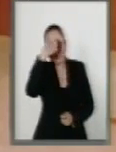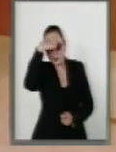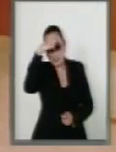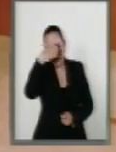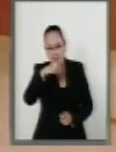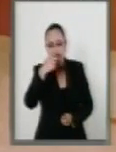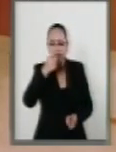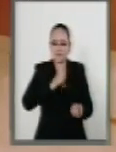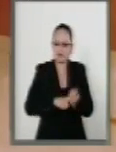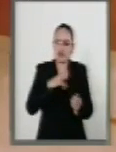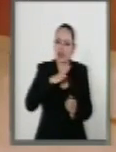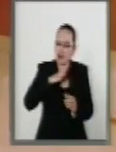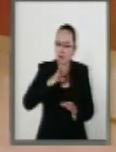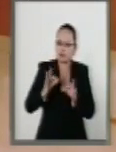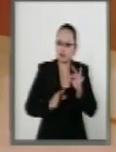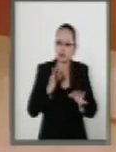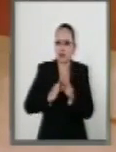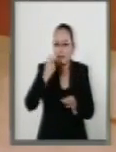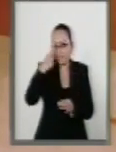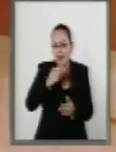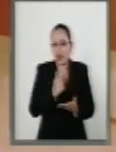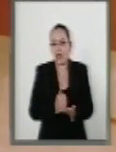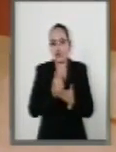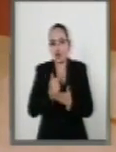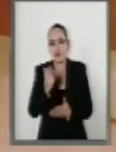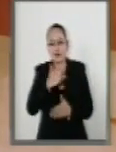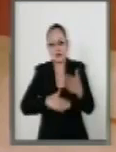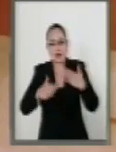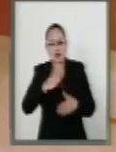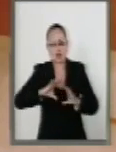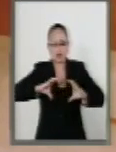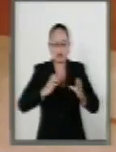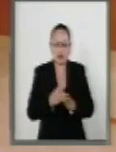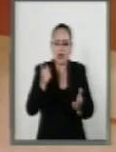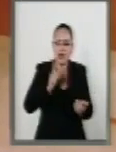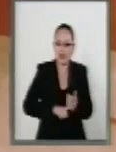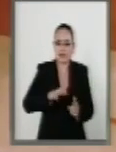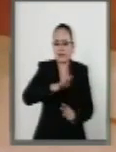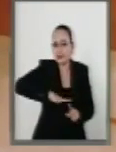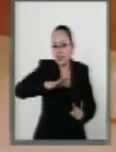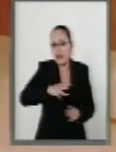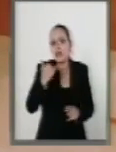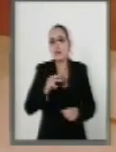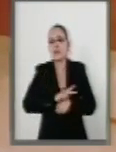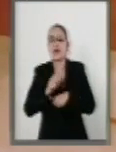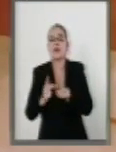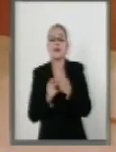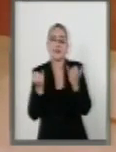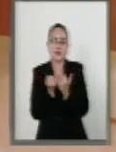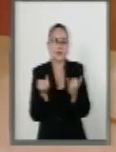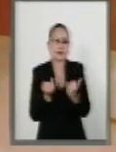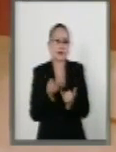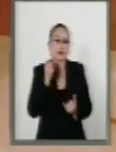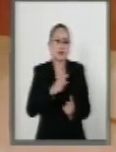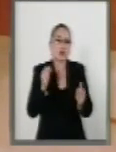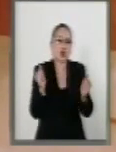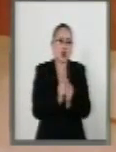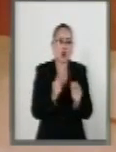credenciales para ayudar al desarrollo del sector y del país, con el compromiso de la eficiencia y de la